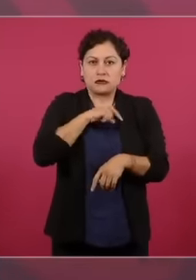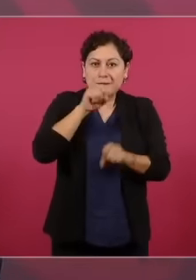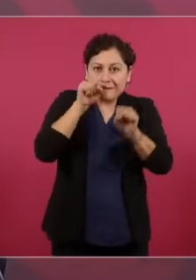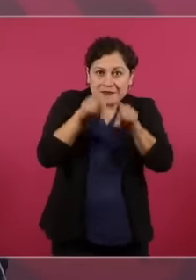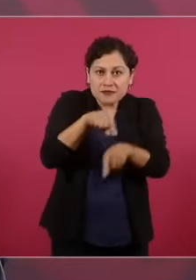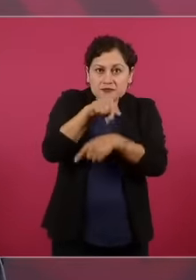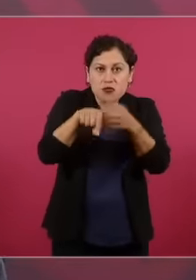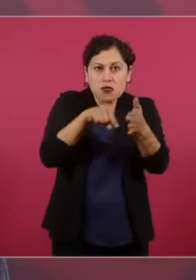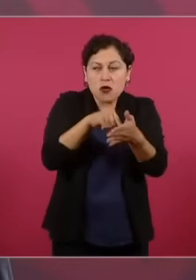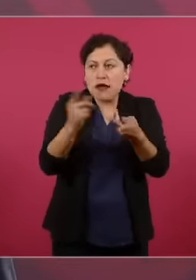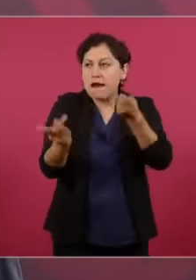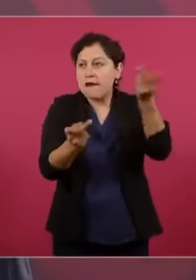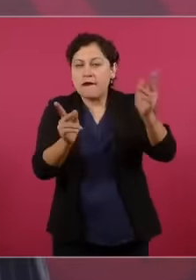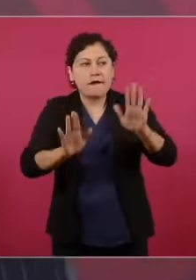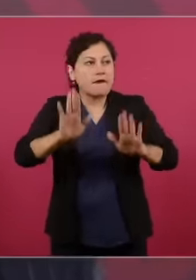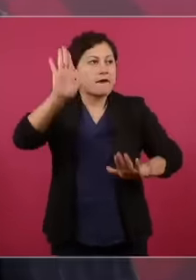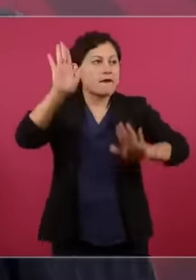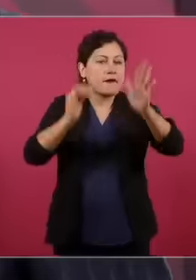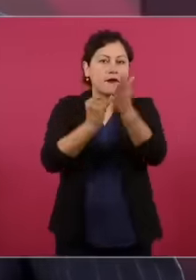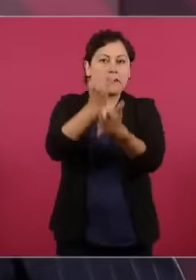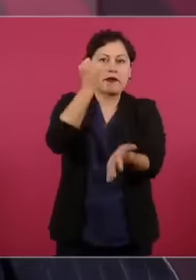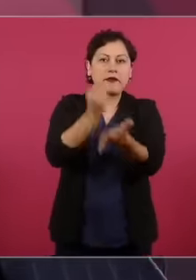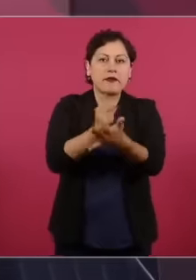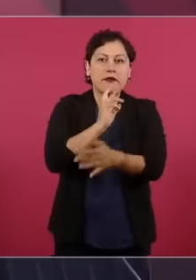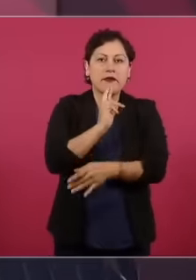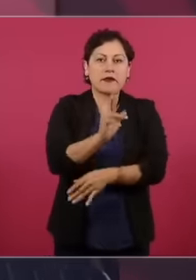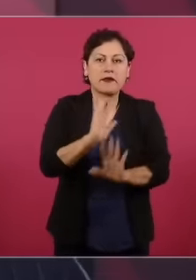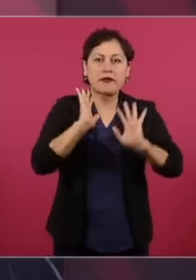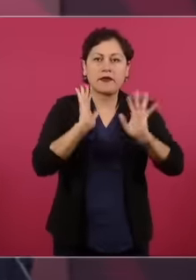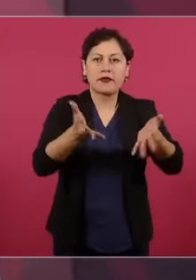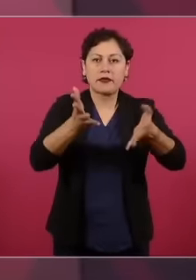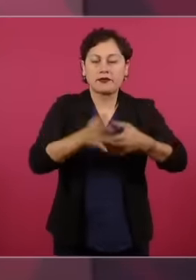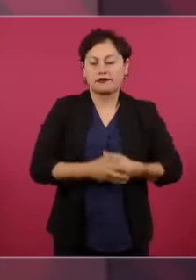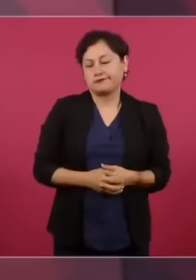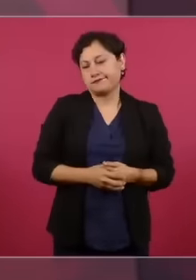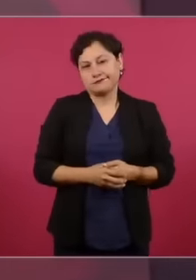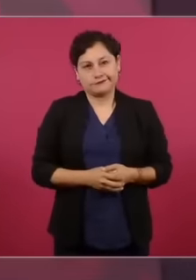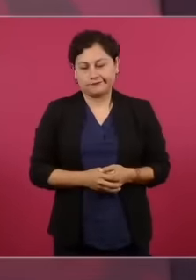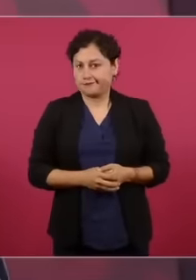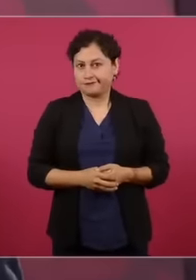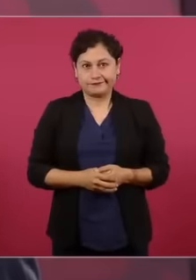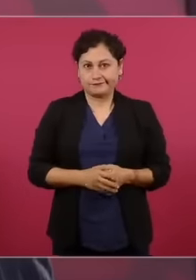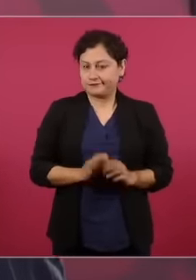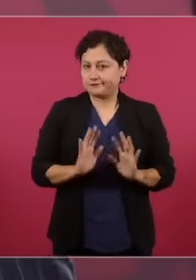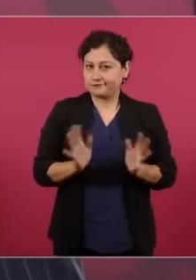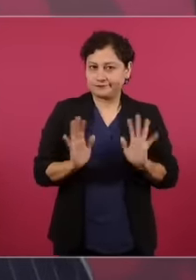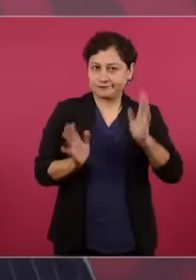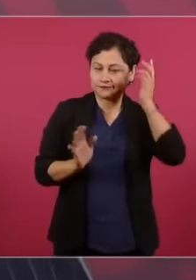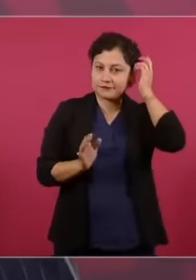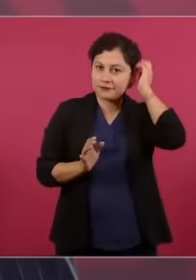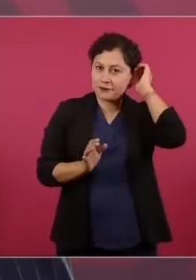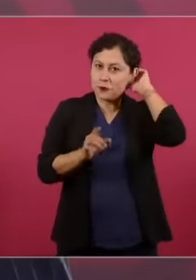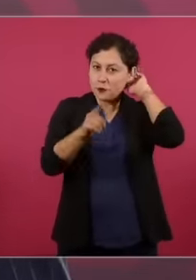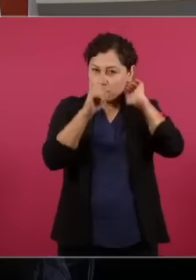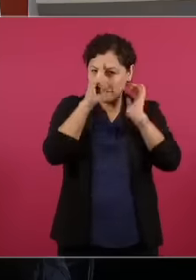pero no no somos este como como se llama la empresa esta encuestadora